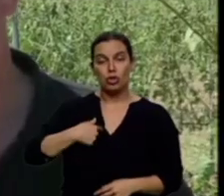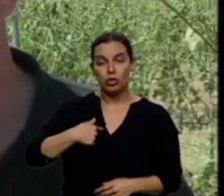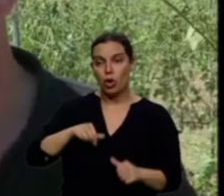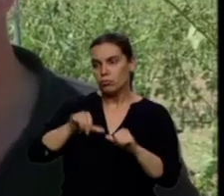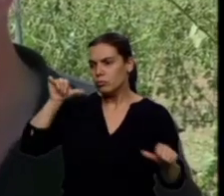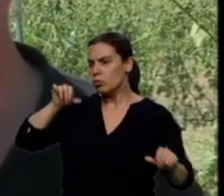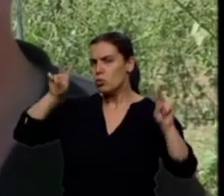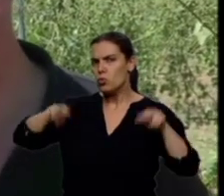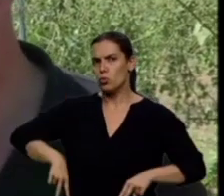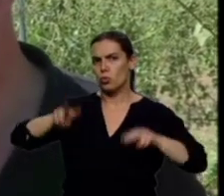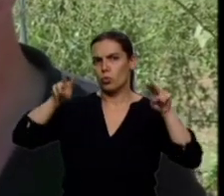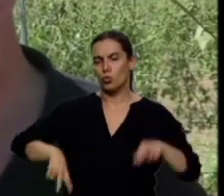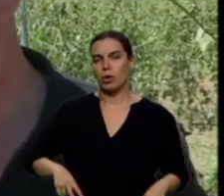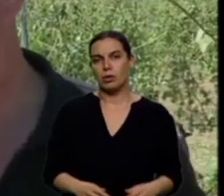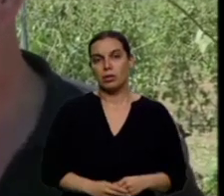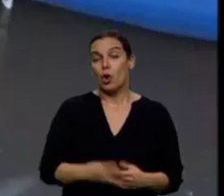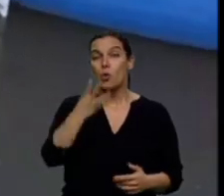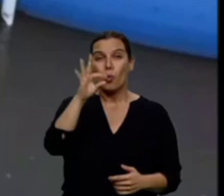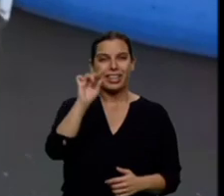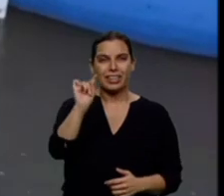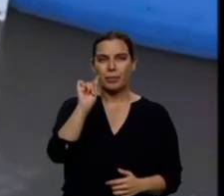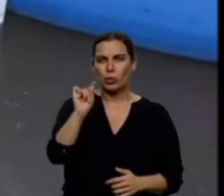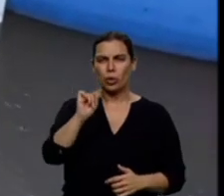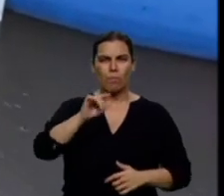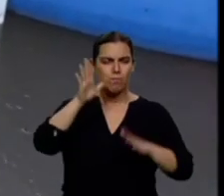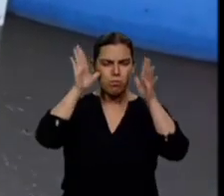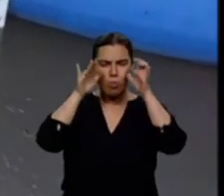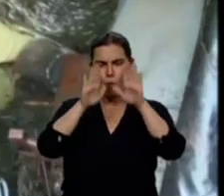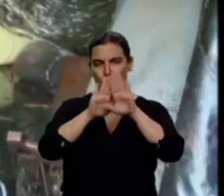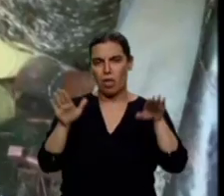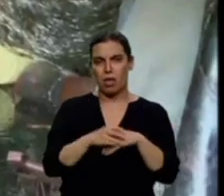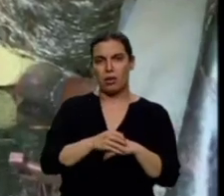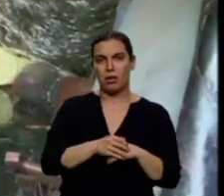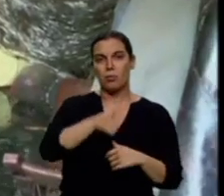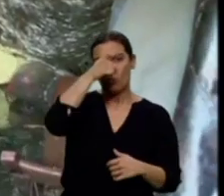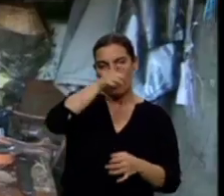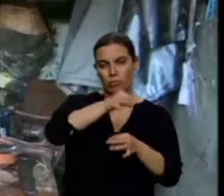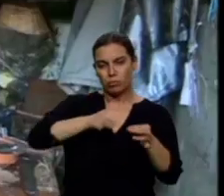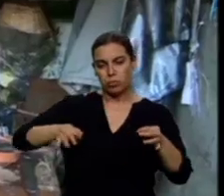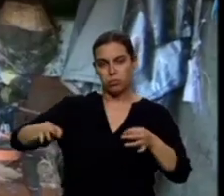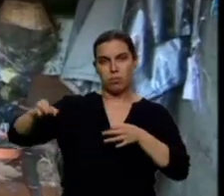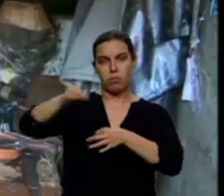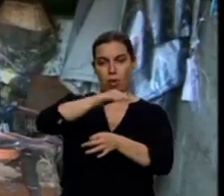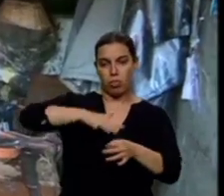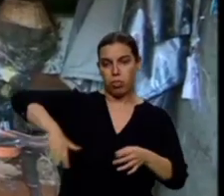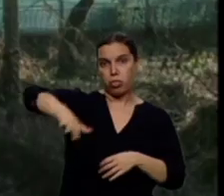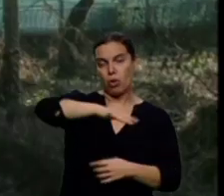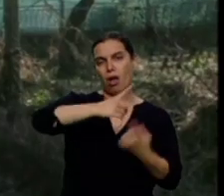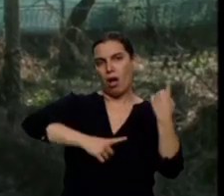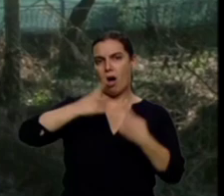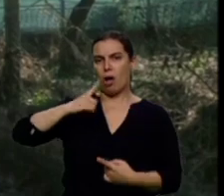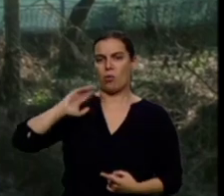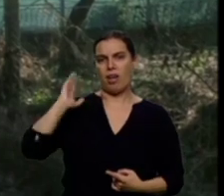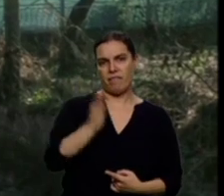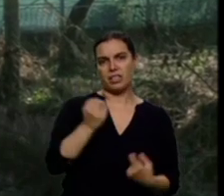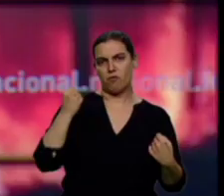Fue como 40 minutos, pero a lo bestia. Monterrey, Berín, Laza y Obarco de Valdehorras han sido algunas de las localidades más afectadas.